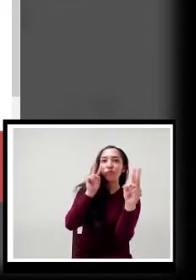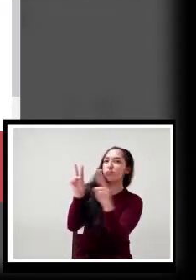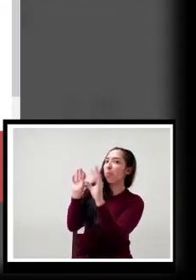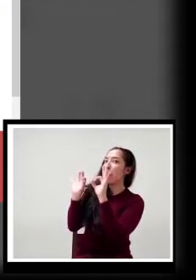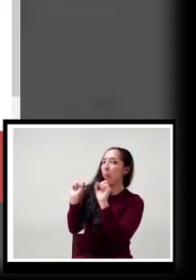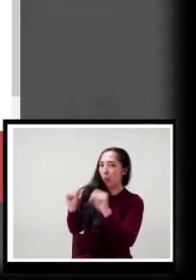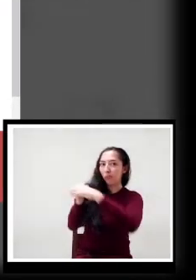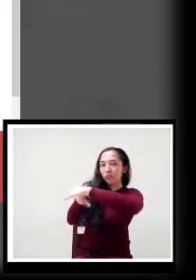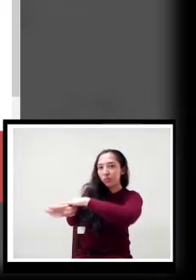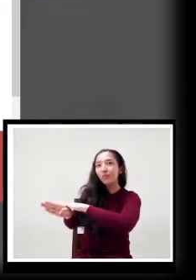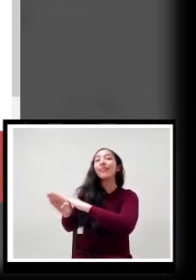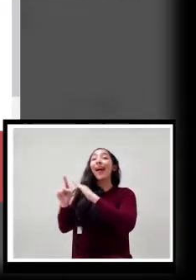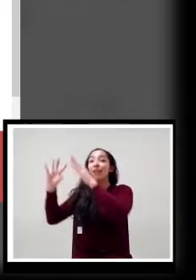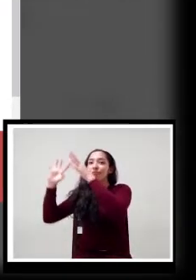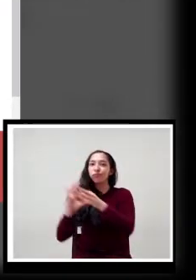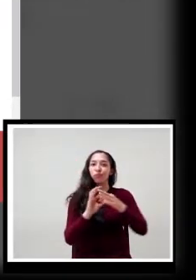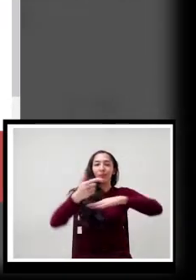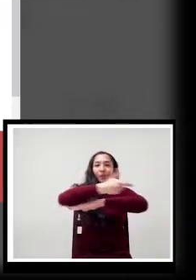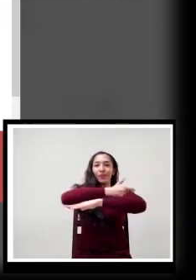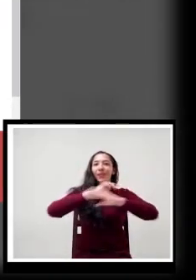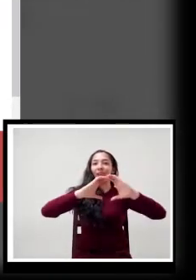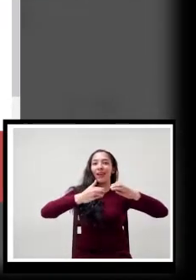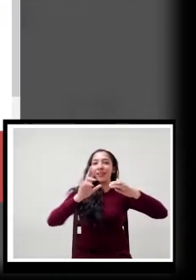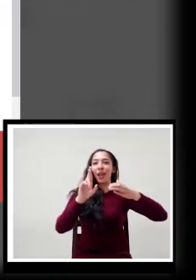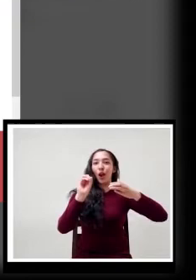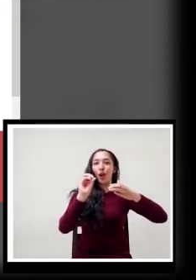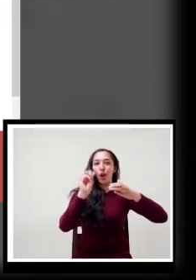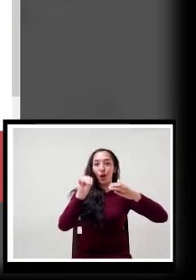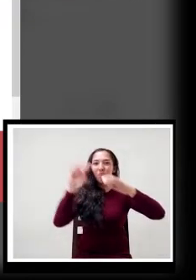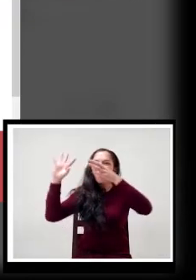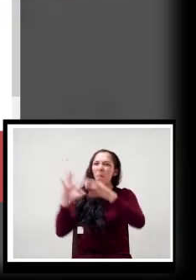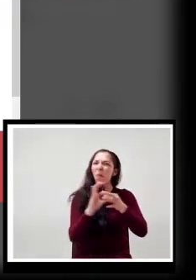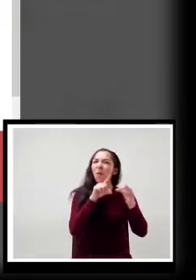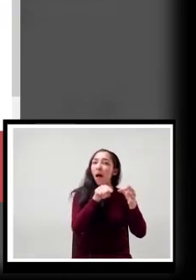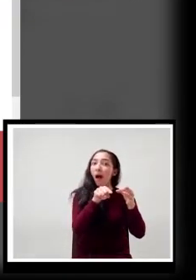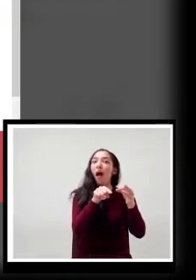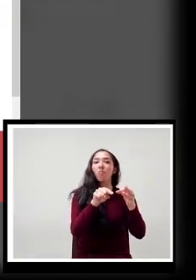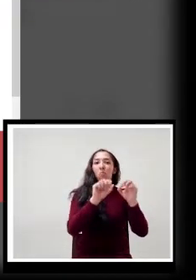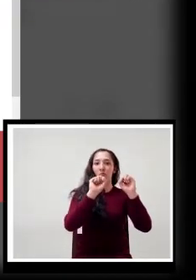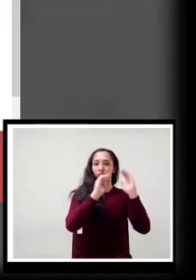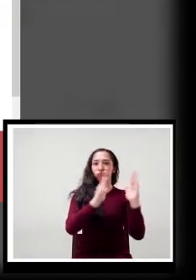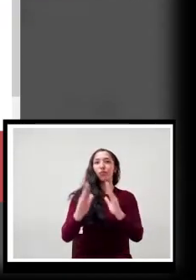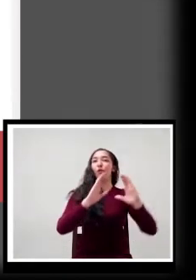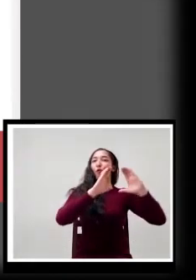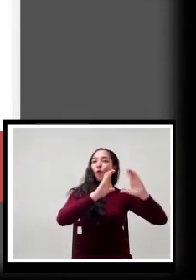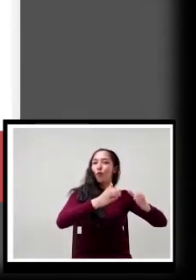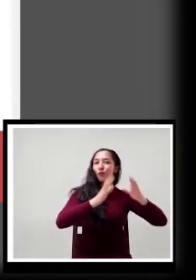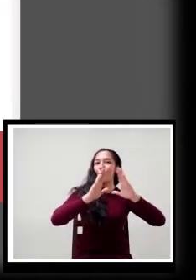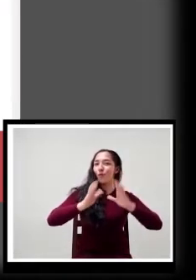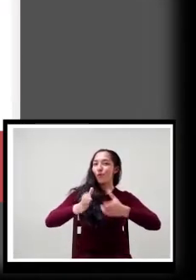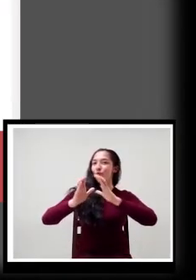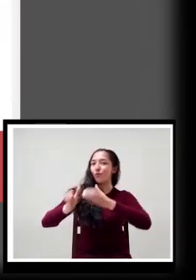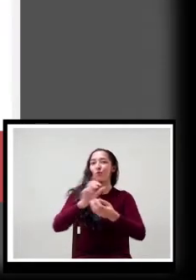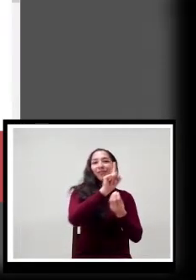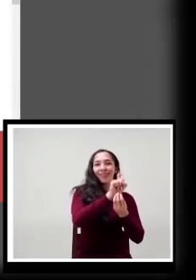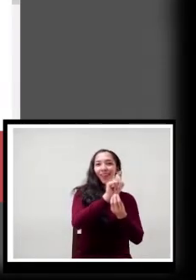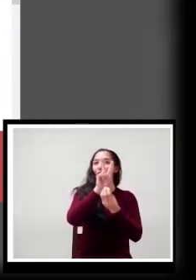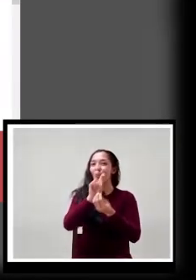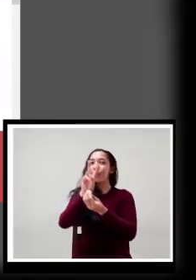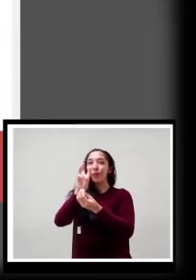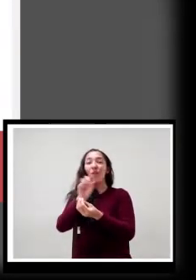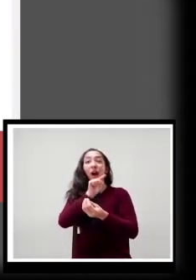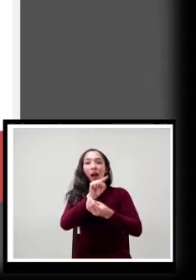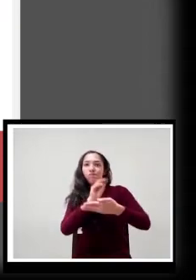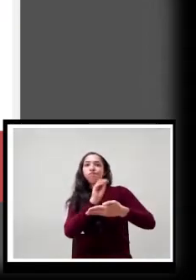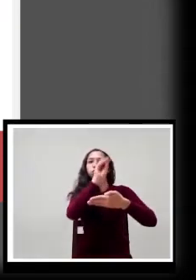plataforma Google Classroom para diseñar un espacio en el que estaban cada uno de los cursos. Algunos